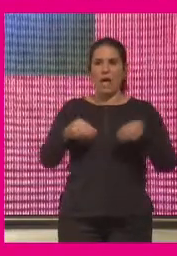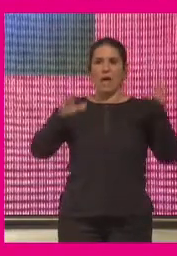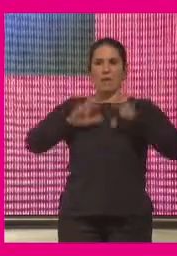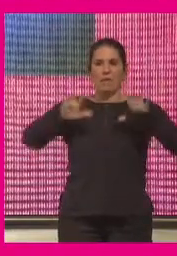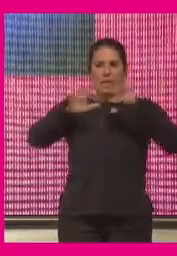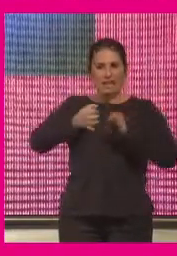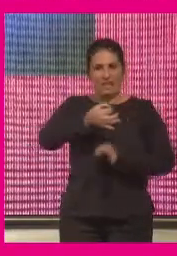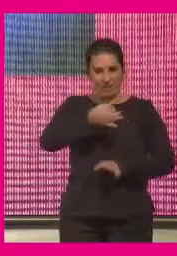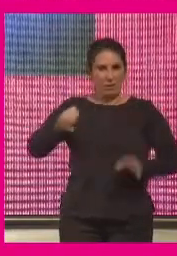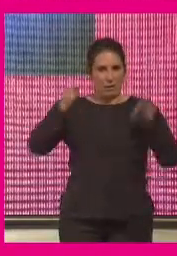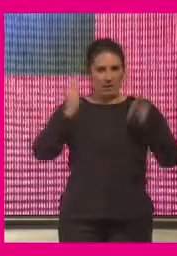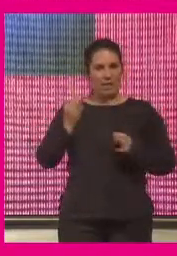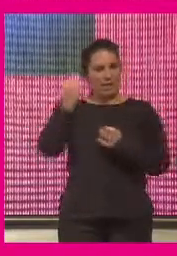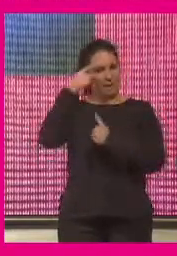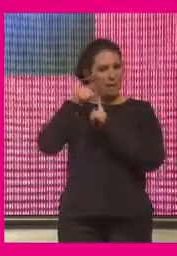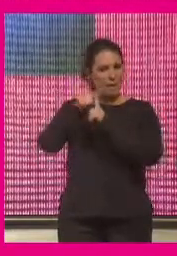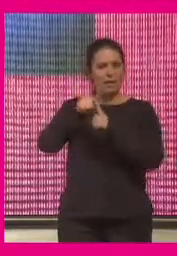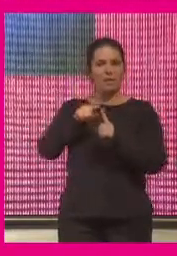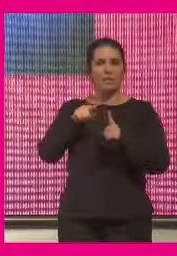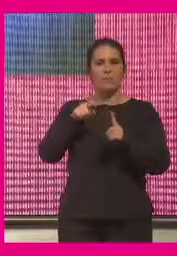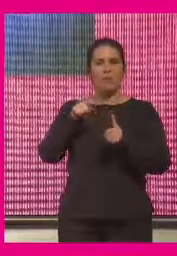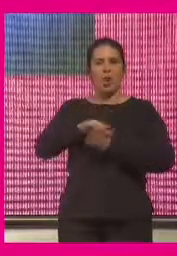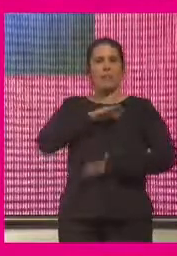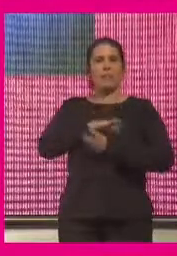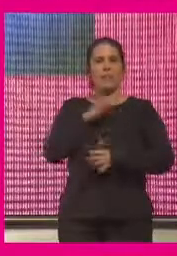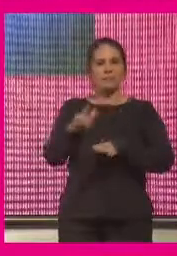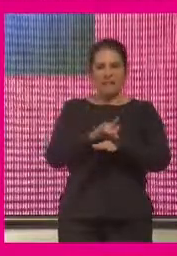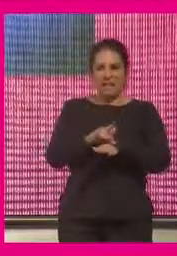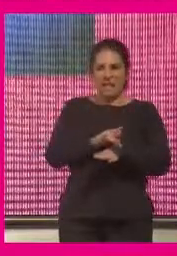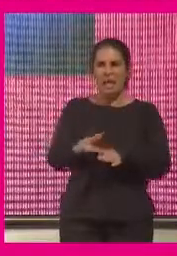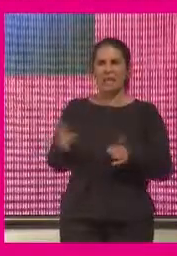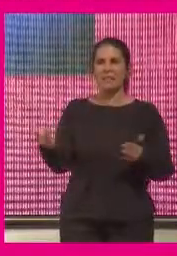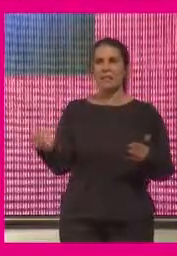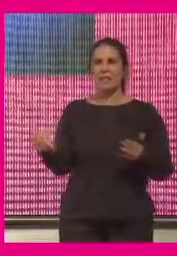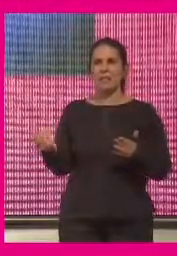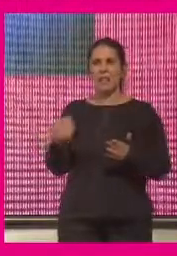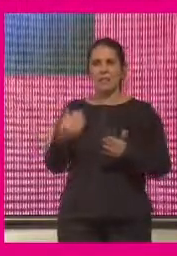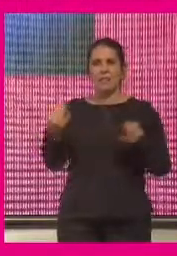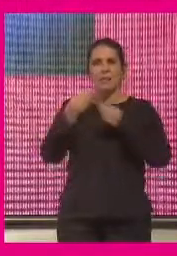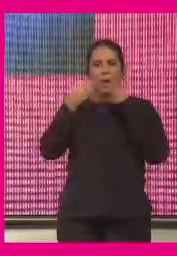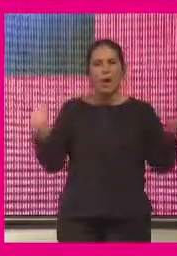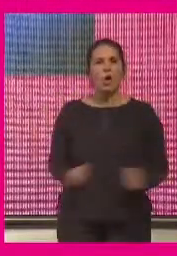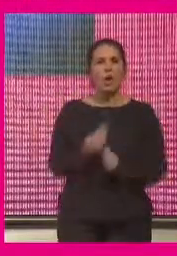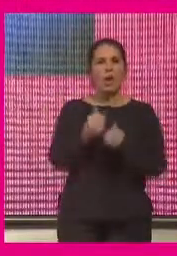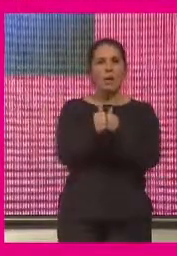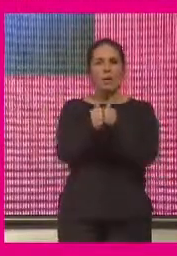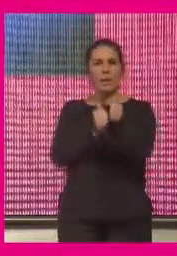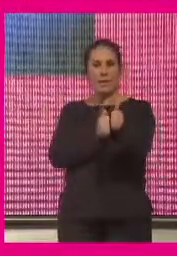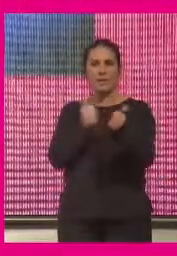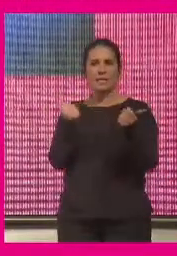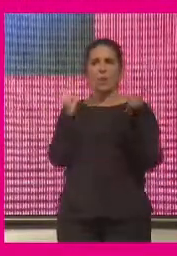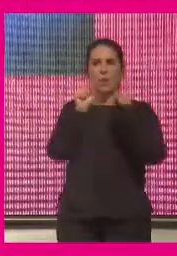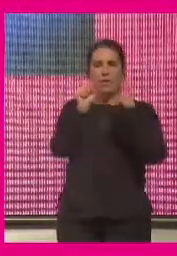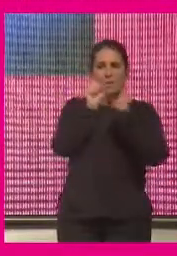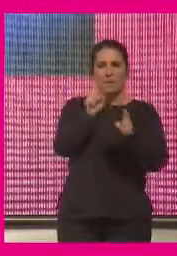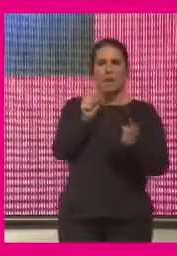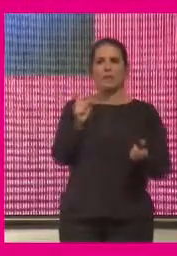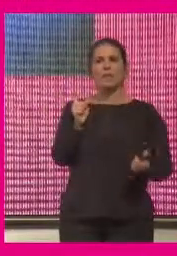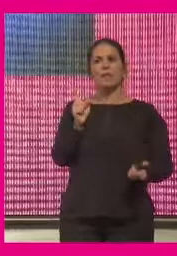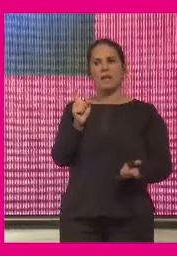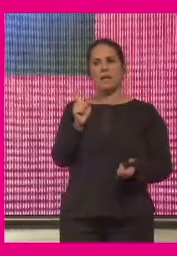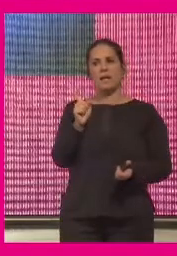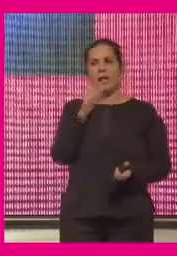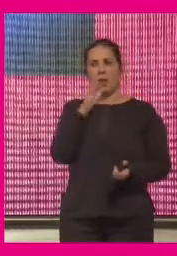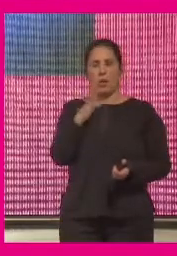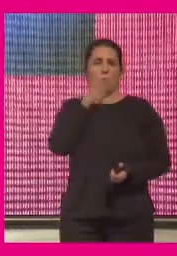que efectivamente tienen que centrarse en las competencias digitales hay que mejorar todas esas brechas educativas que están